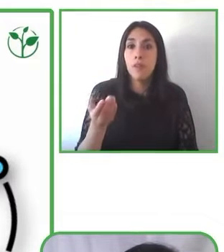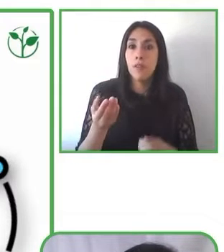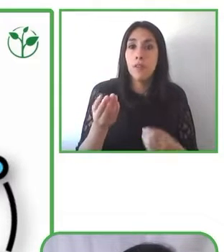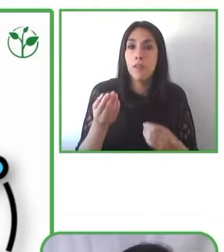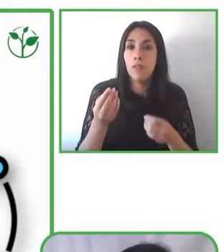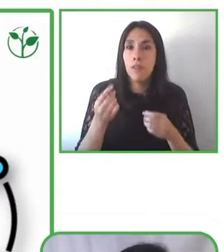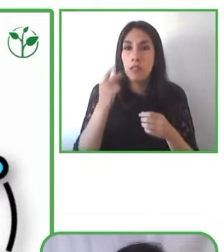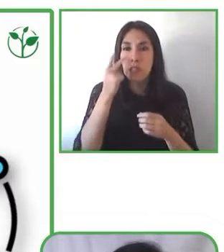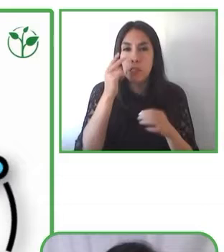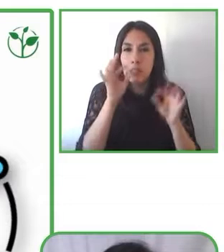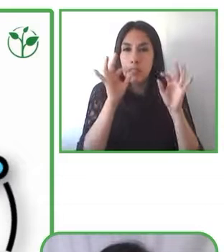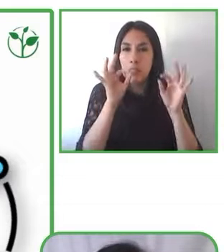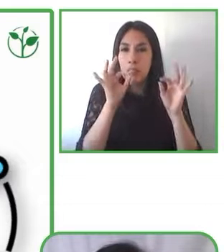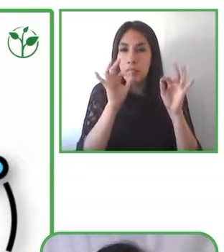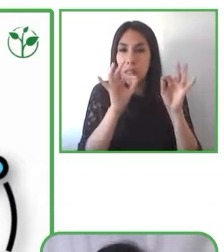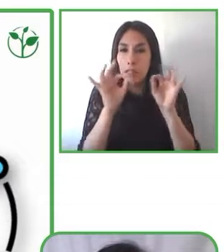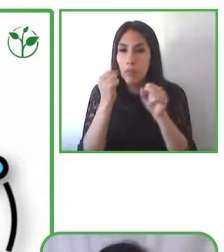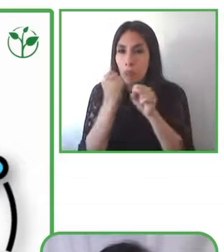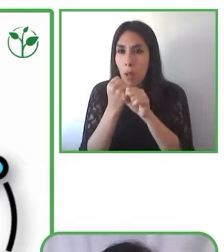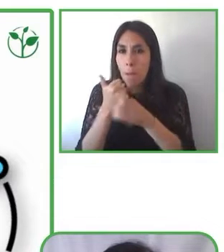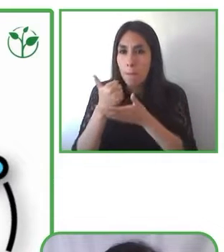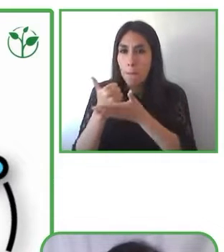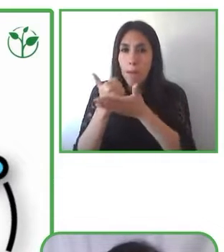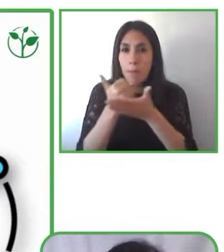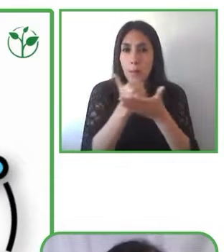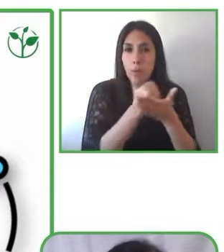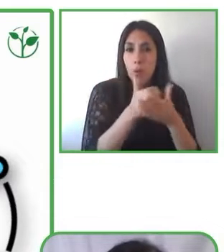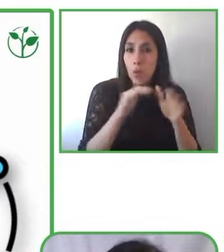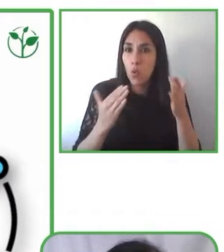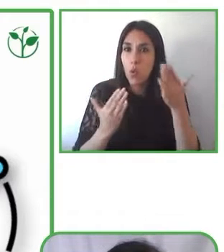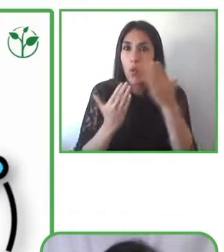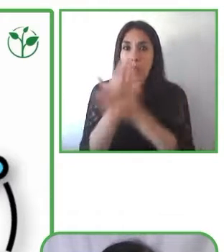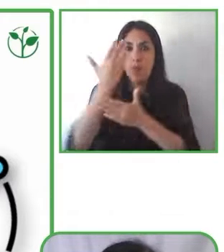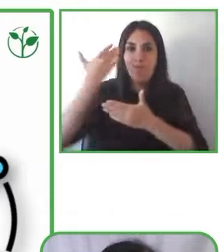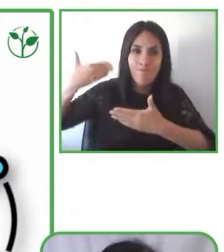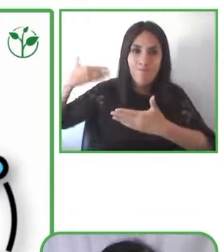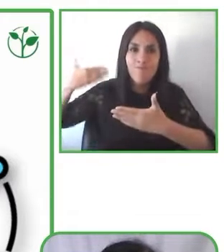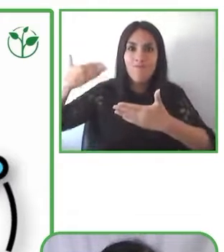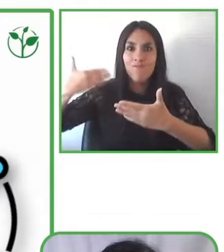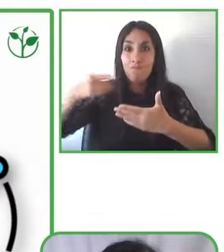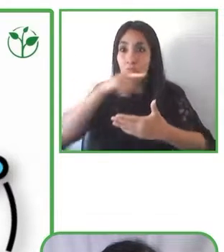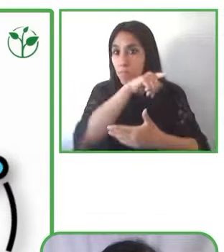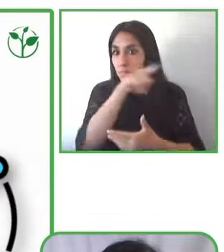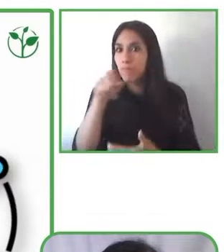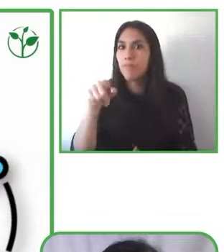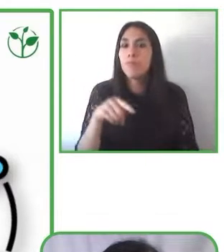herramientas de diseño en su haber. Muchas gracias.